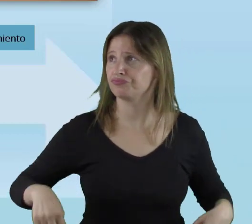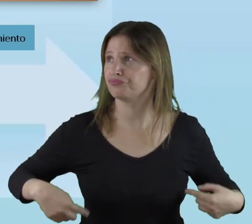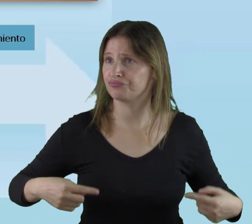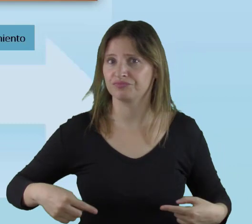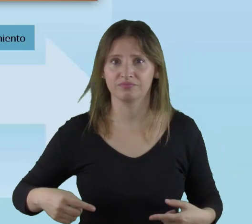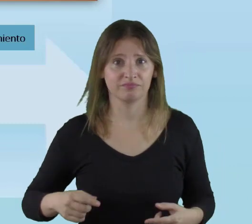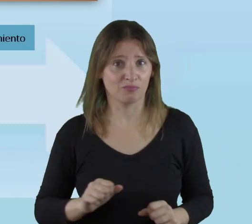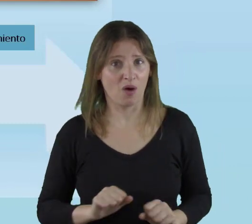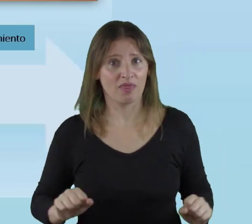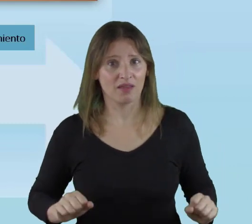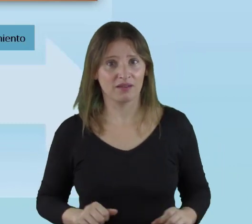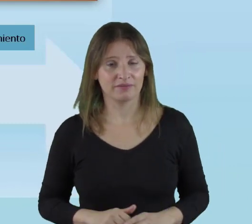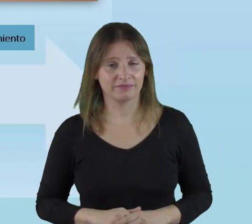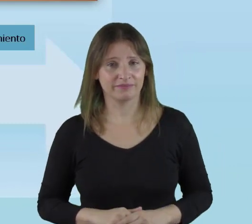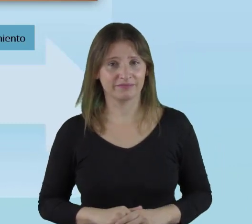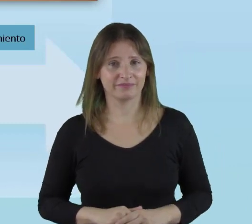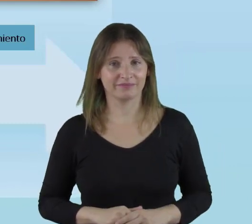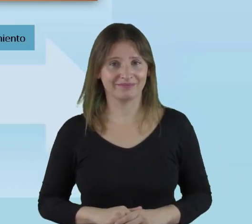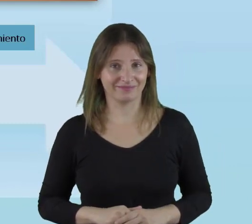subir todos?